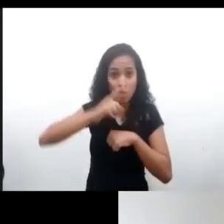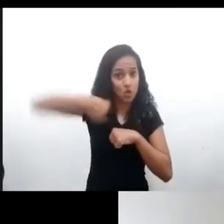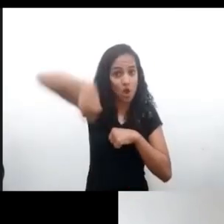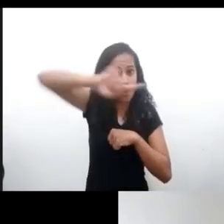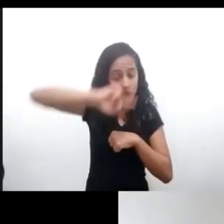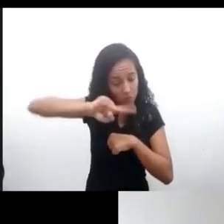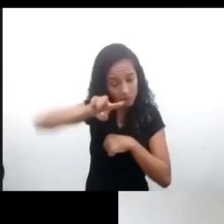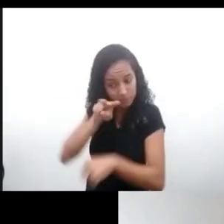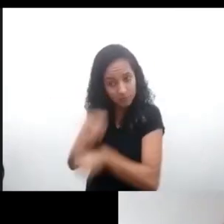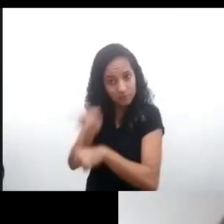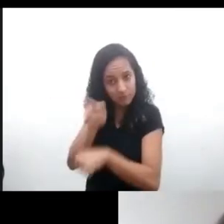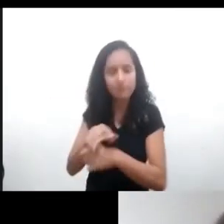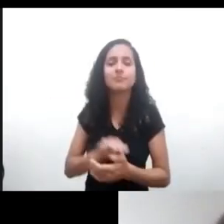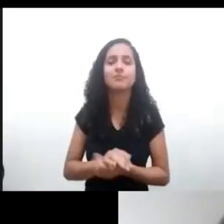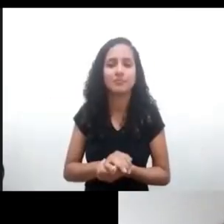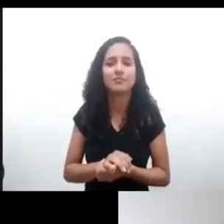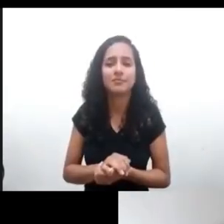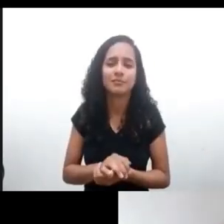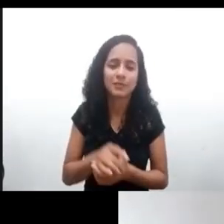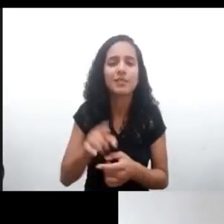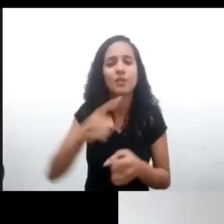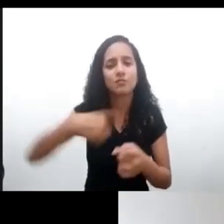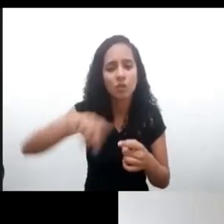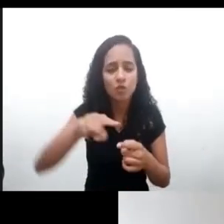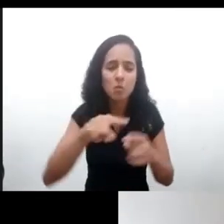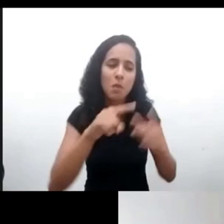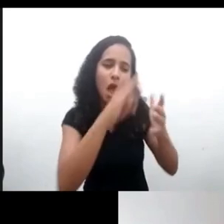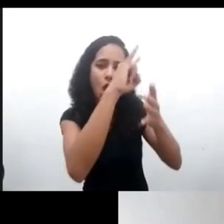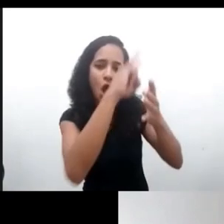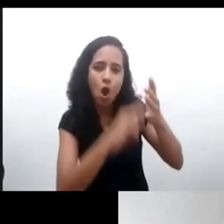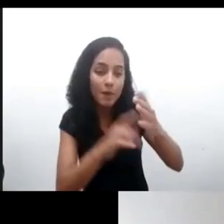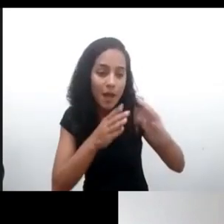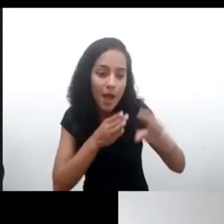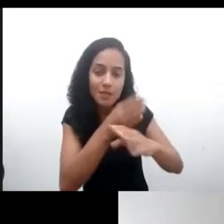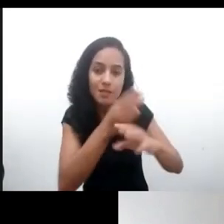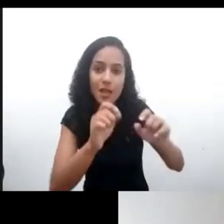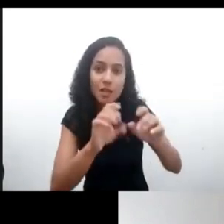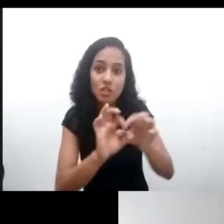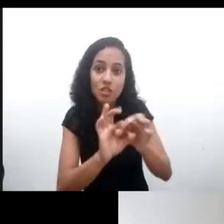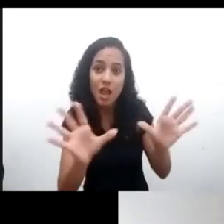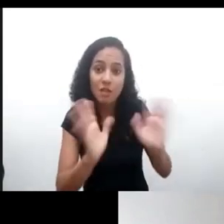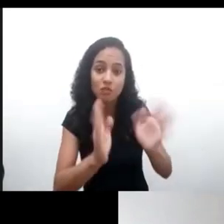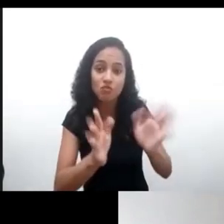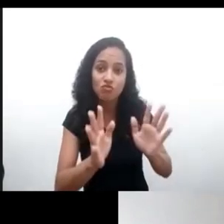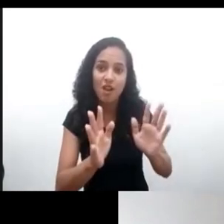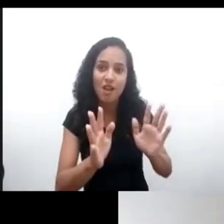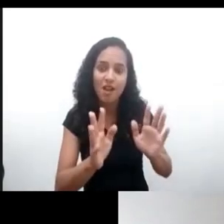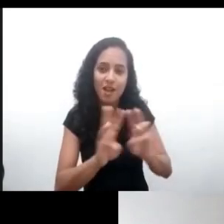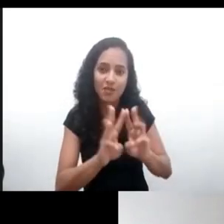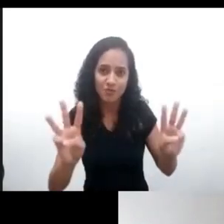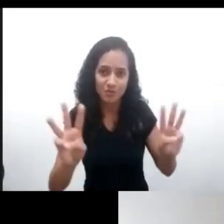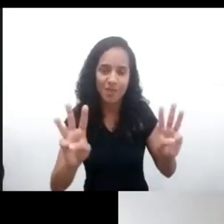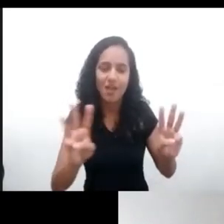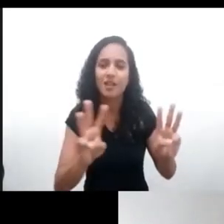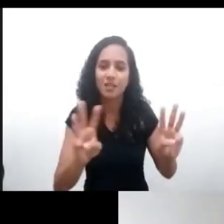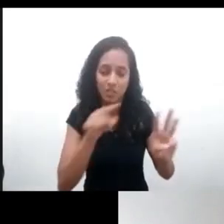niñas y adolescentes en el mundo digital es fundamental. Entonces, ustedes pueden acceder a la